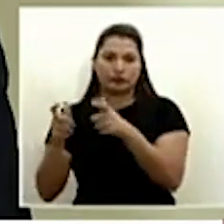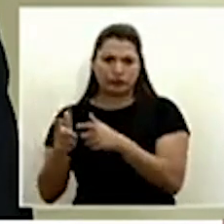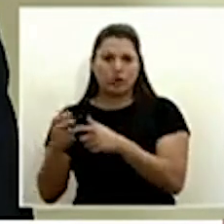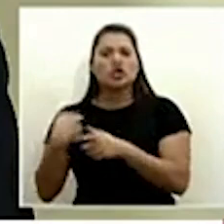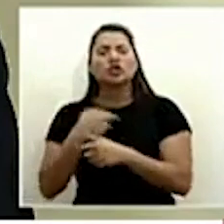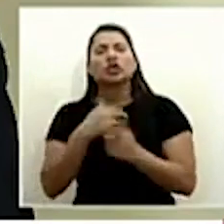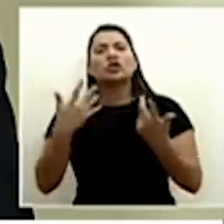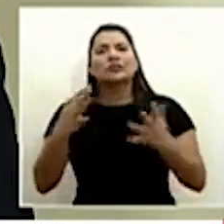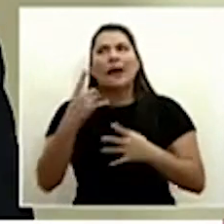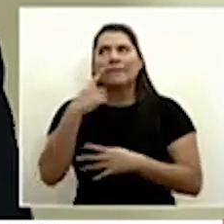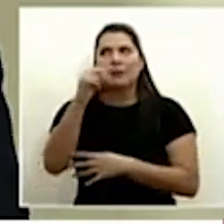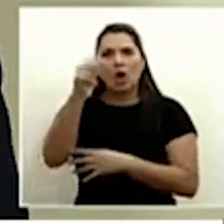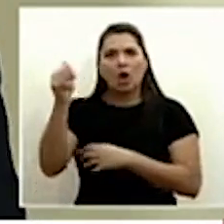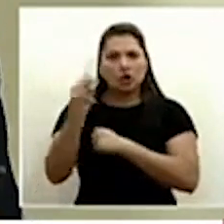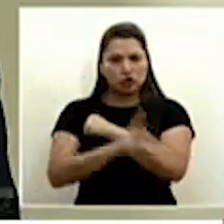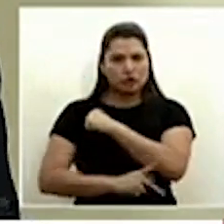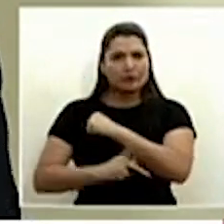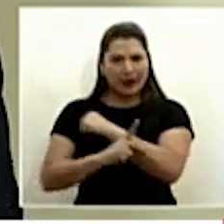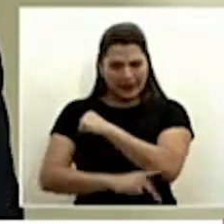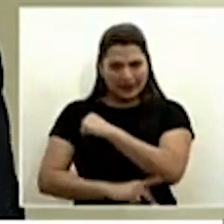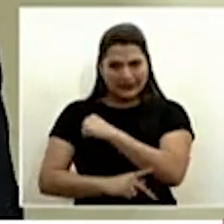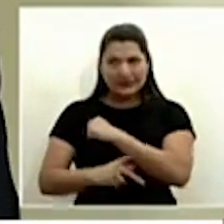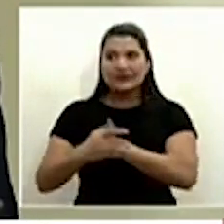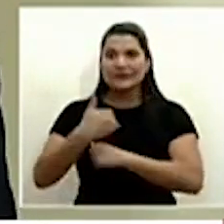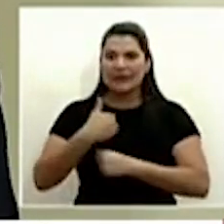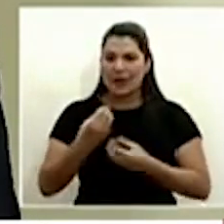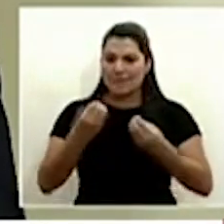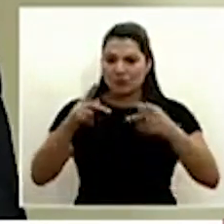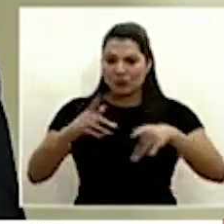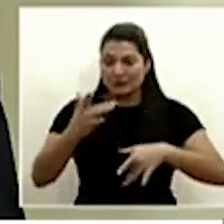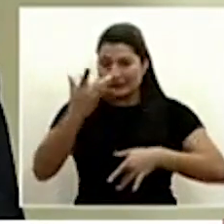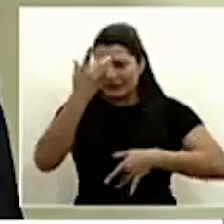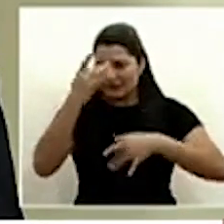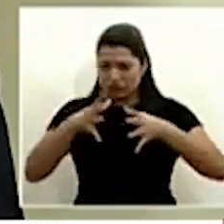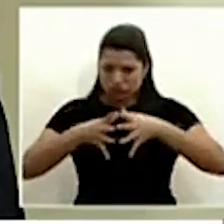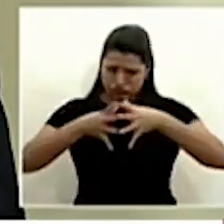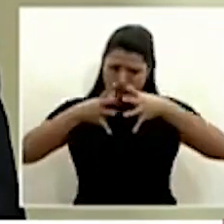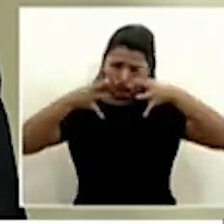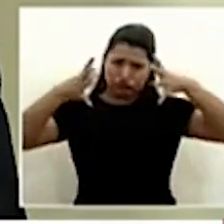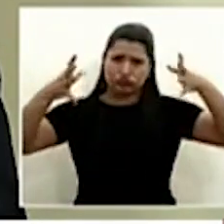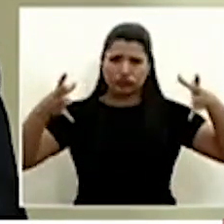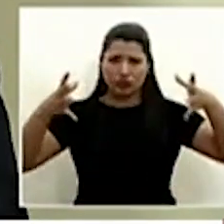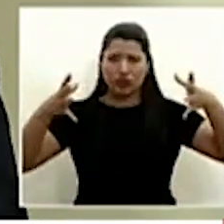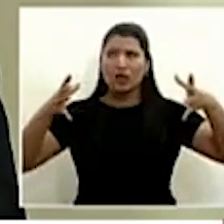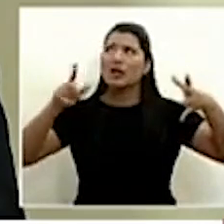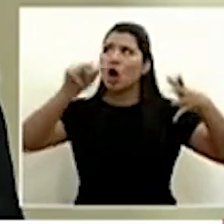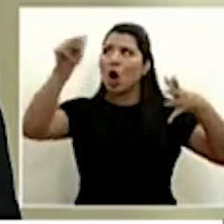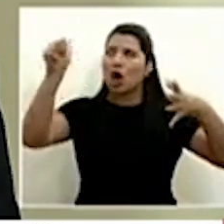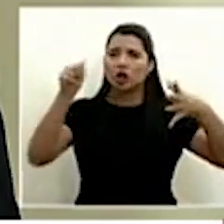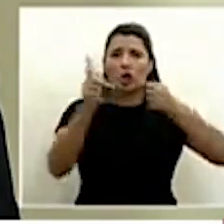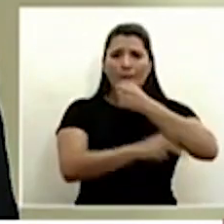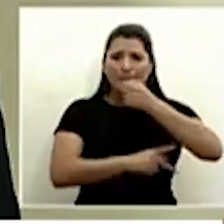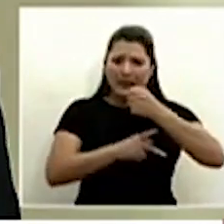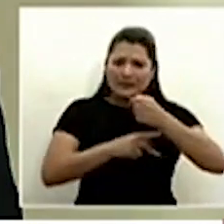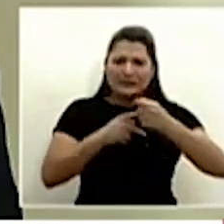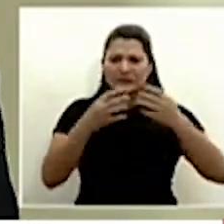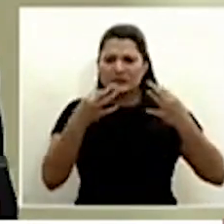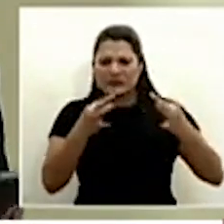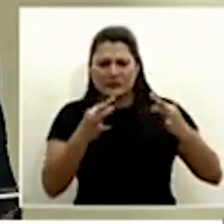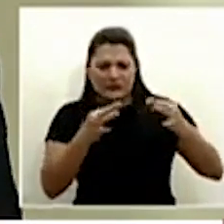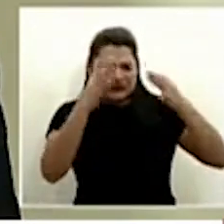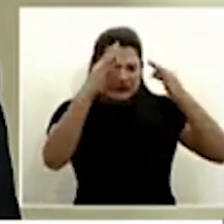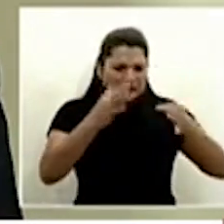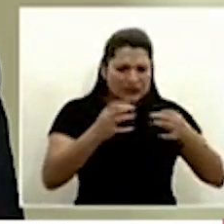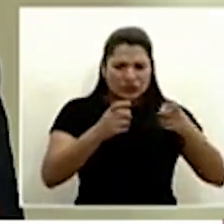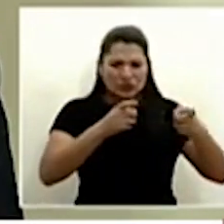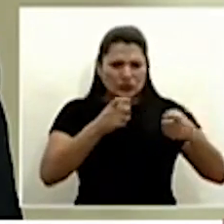han tenido pues una transmisión importante logran con acciones y también con el mismo transmisión que se da por el virus se van